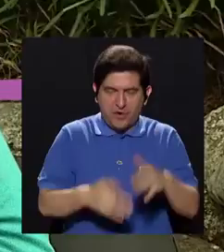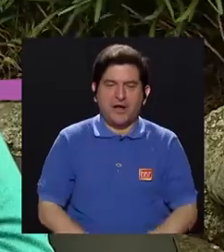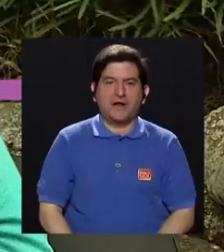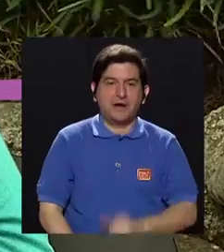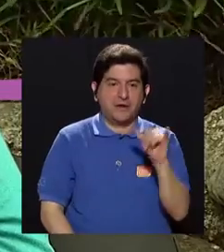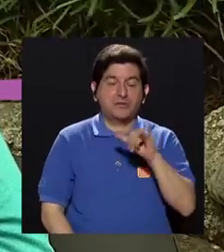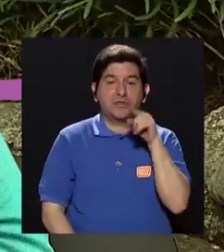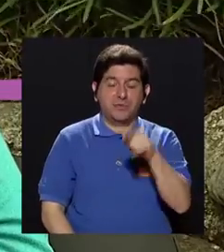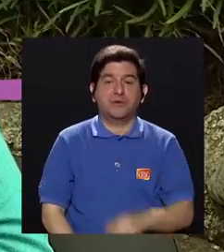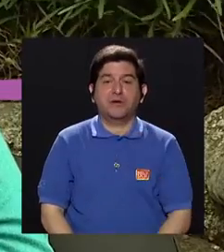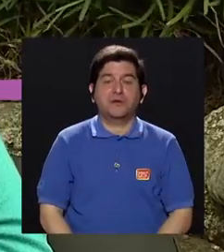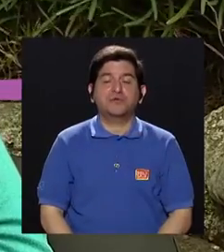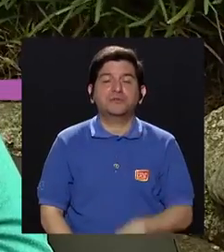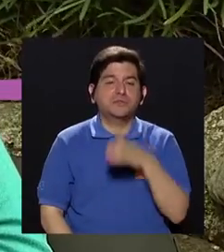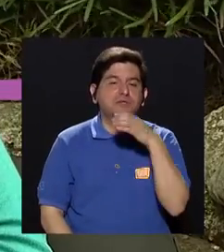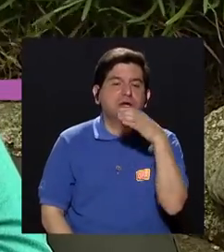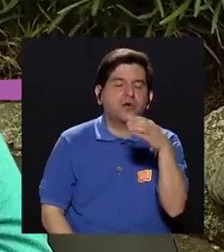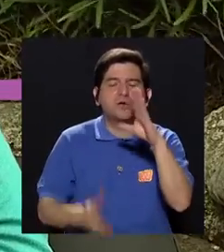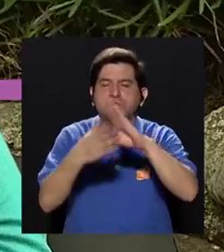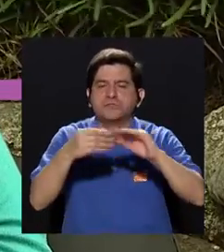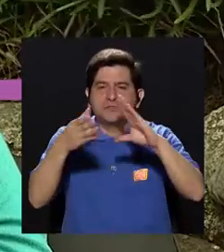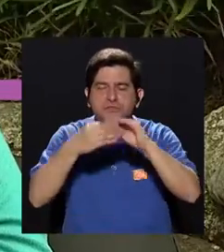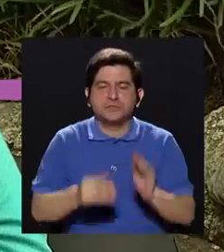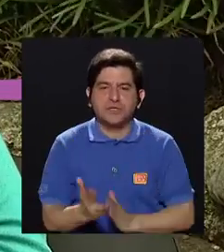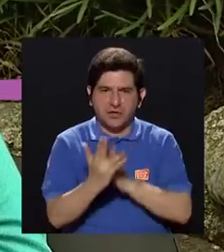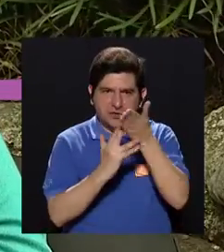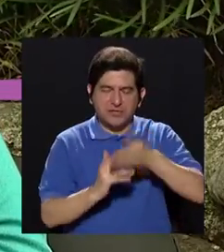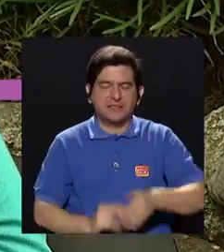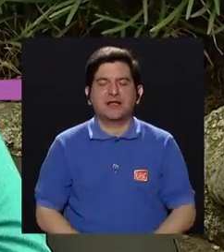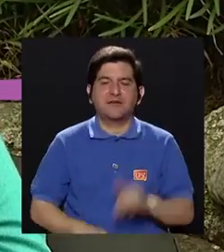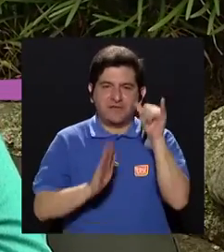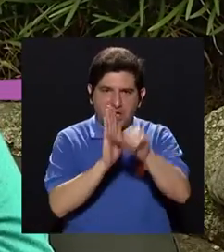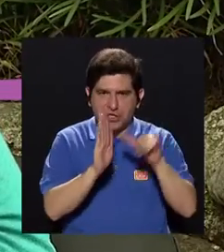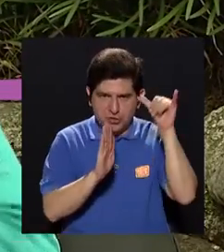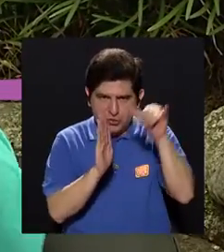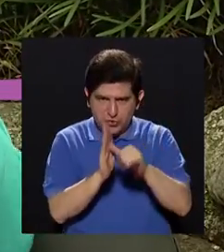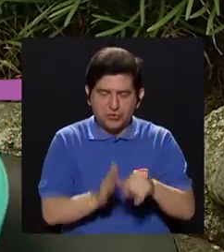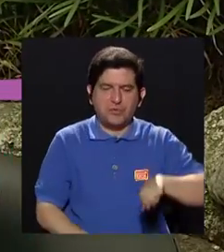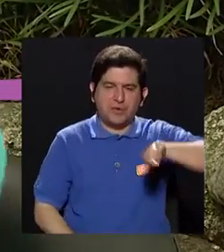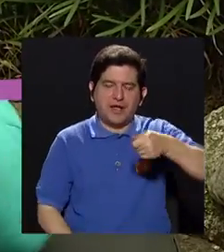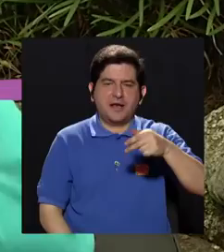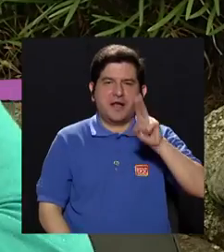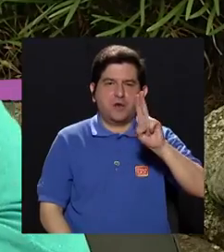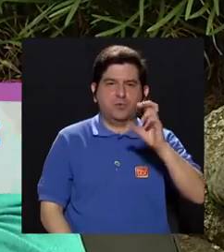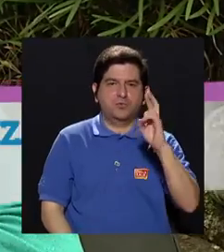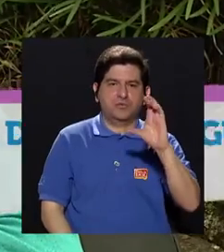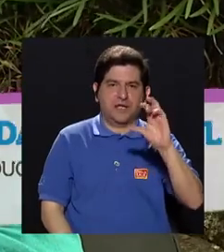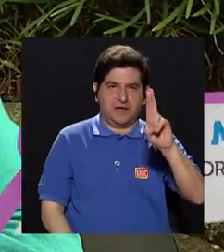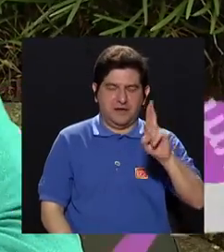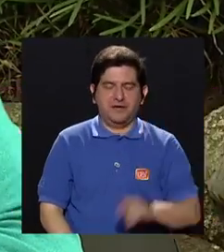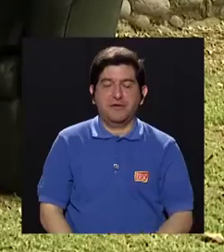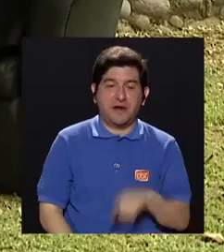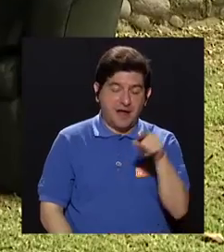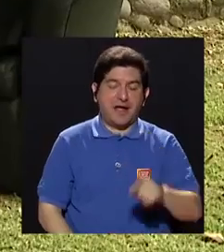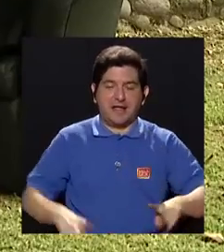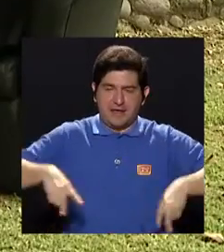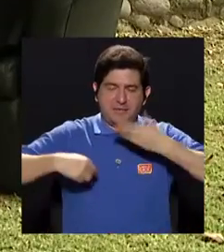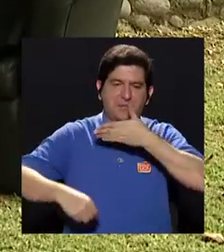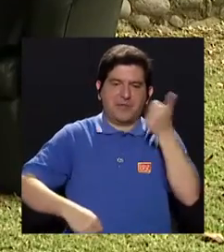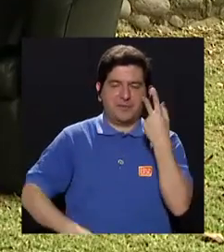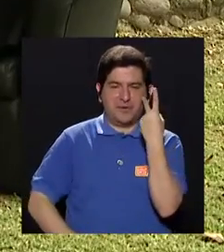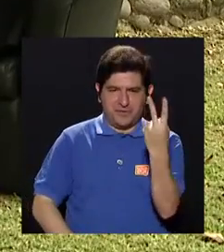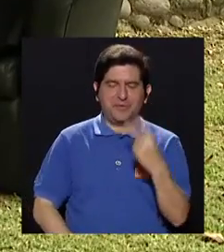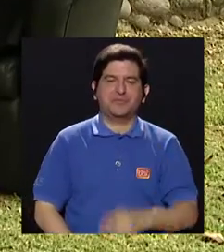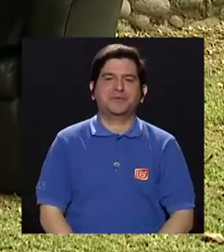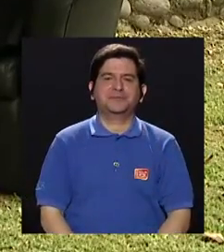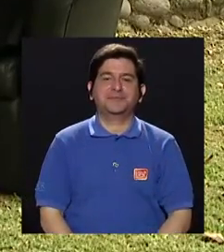esas sugerencias y comentarios a través del canal de YouTube de Canal UCR en la pestaña Vivir Mejor, ahí nos puede observar. Y recuerde